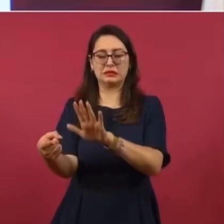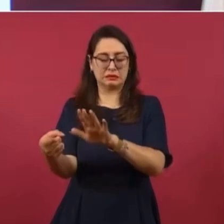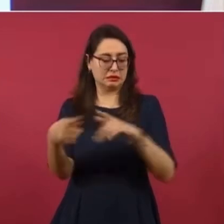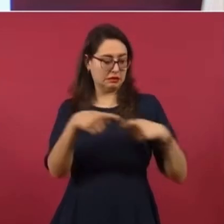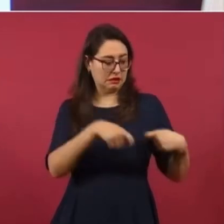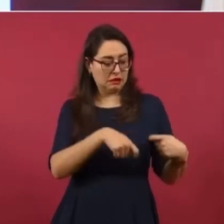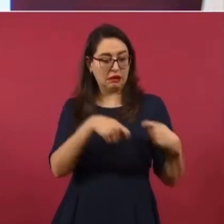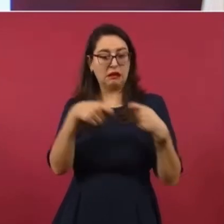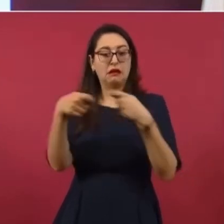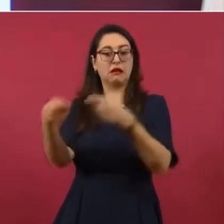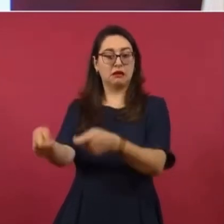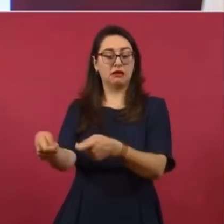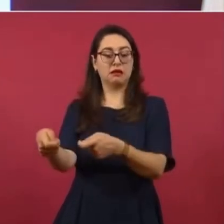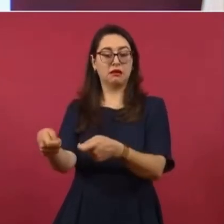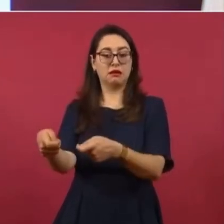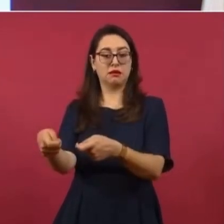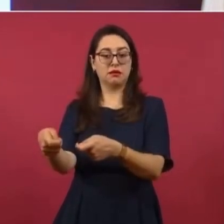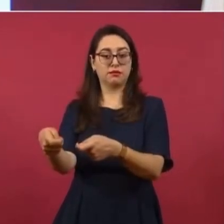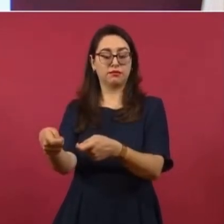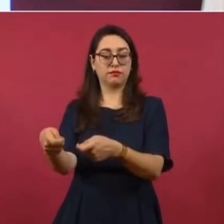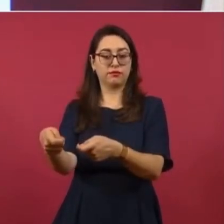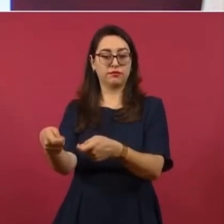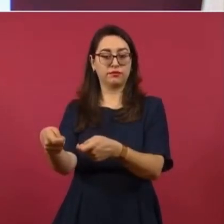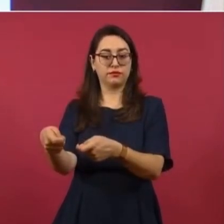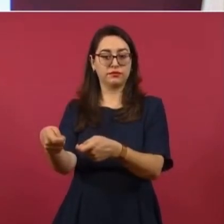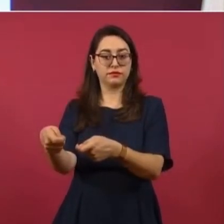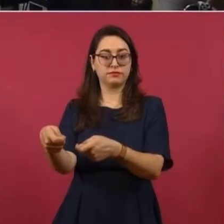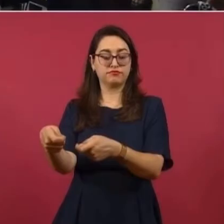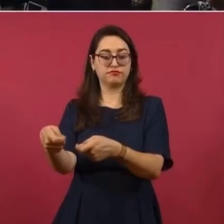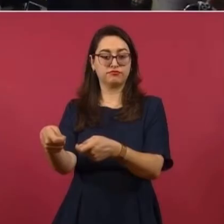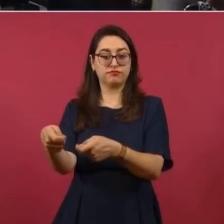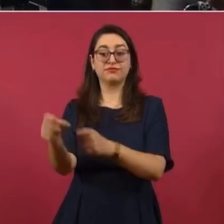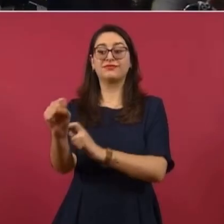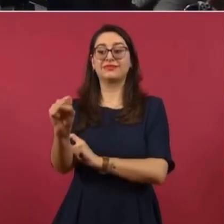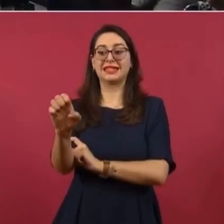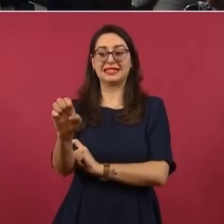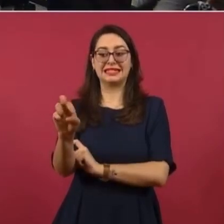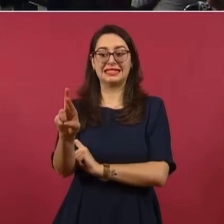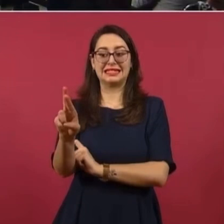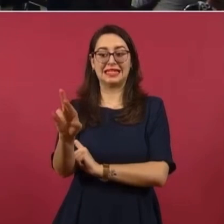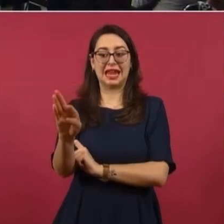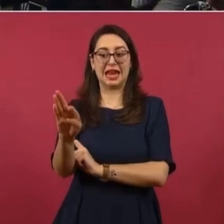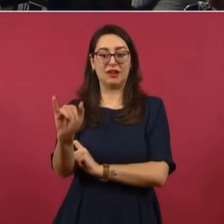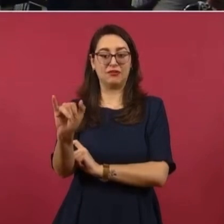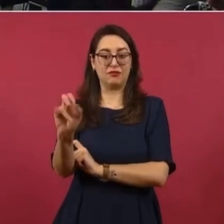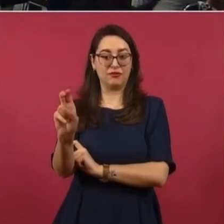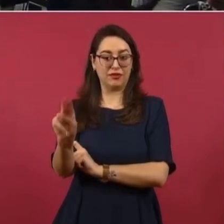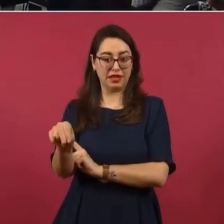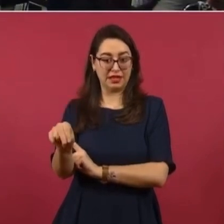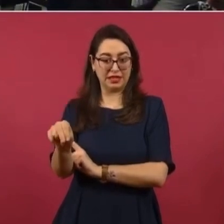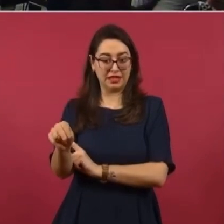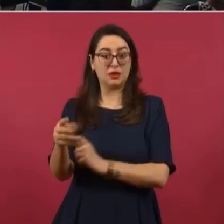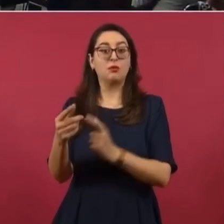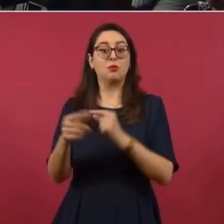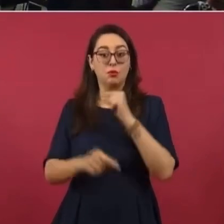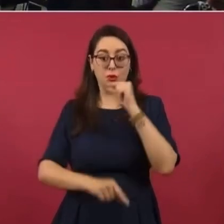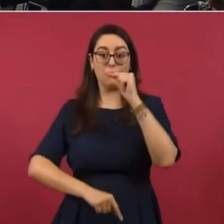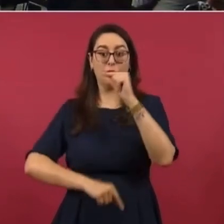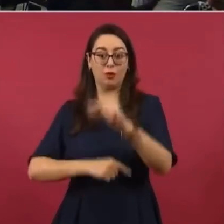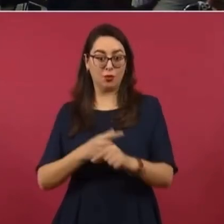Serfín. Y así van a encontrar,